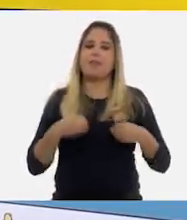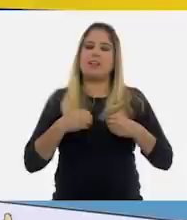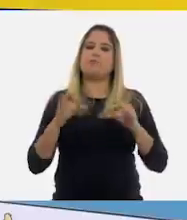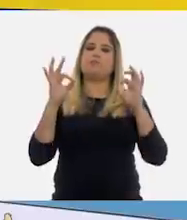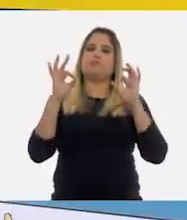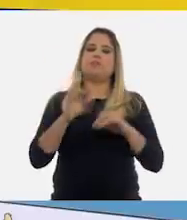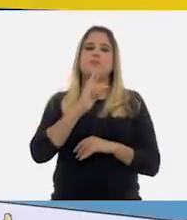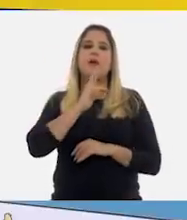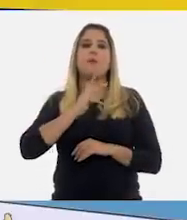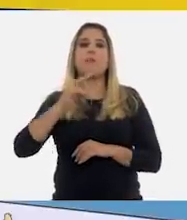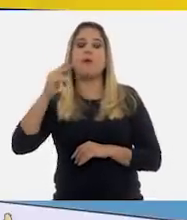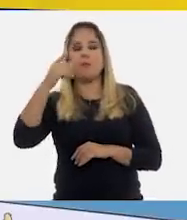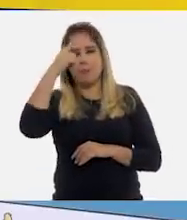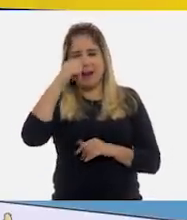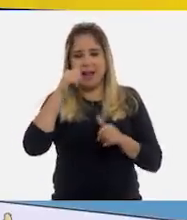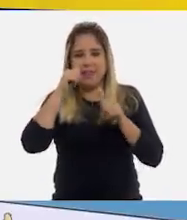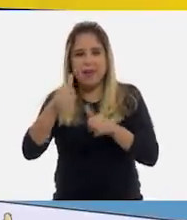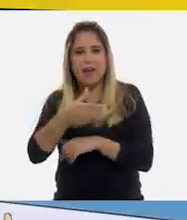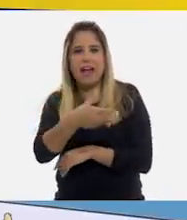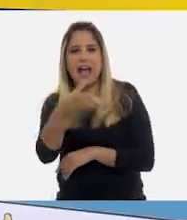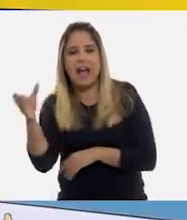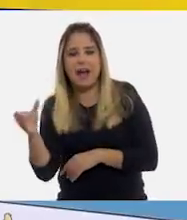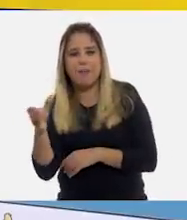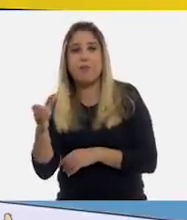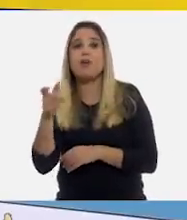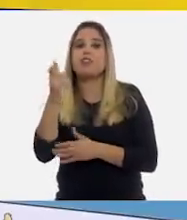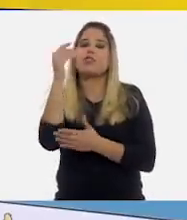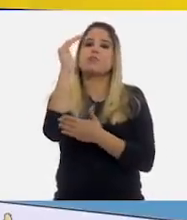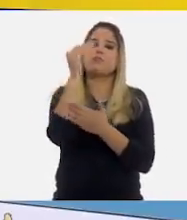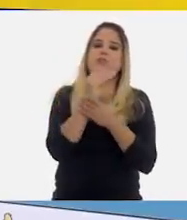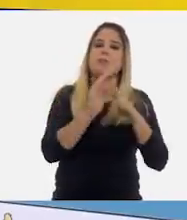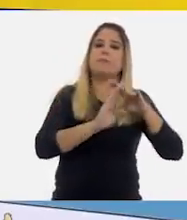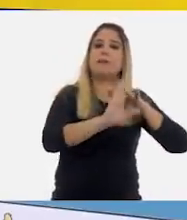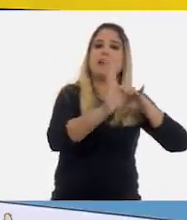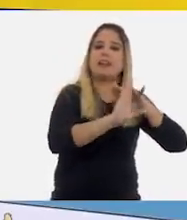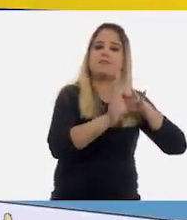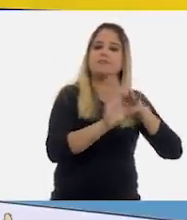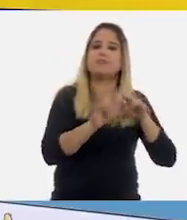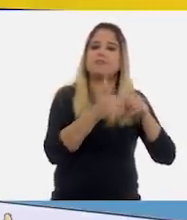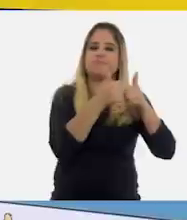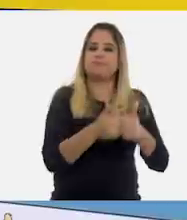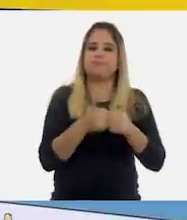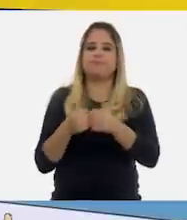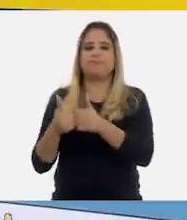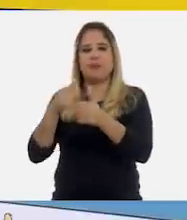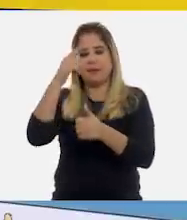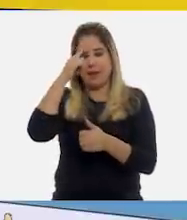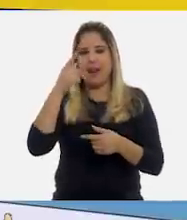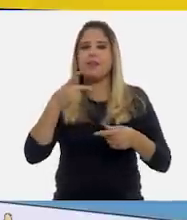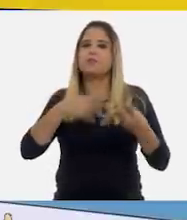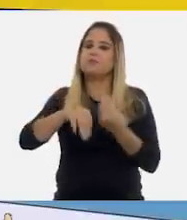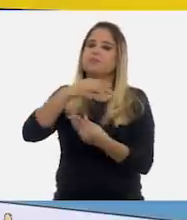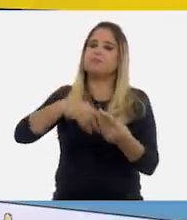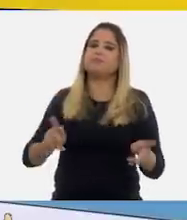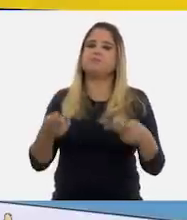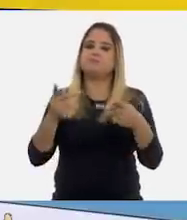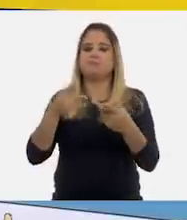calidad de vida de las personas que se dedican al campo, con lo que se disminuye la migración y se propicia el continuar con la tradición